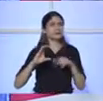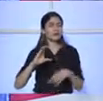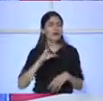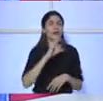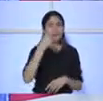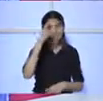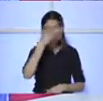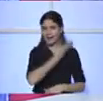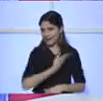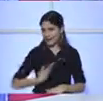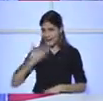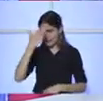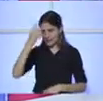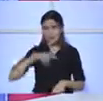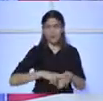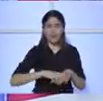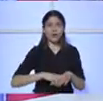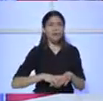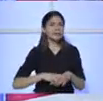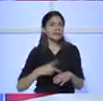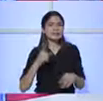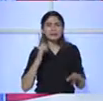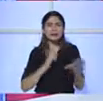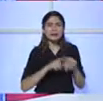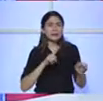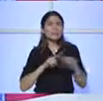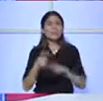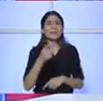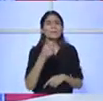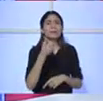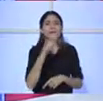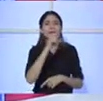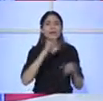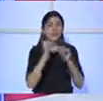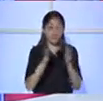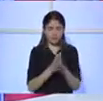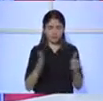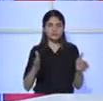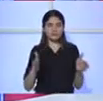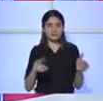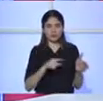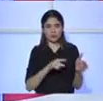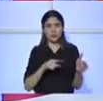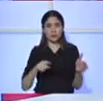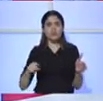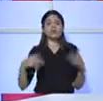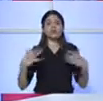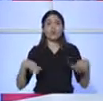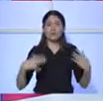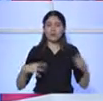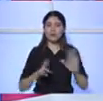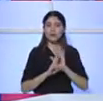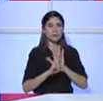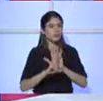Solamente en estos 100 días de gestión. La verdad que los funcionarios están respondiendo de manera súper eficiente